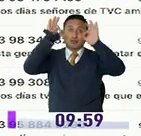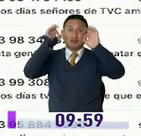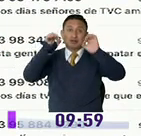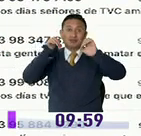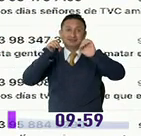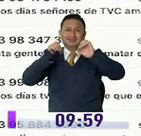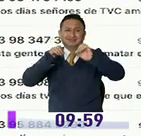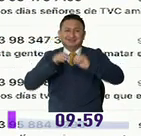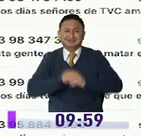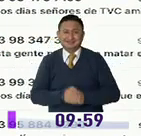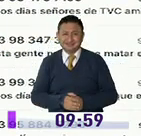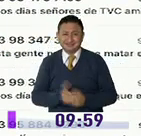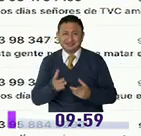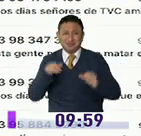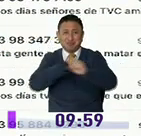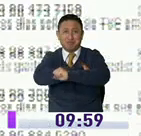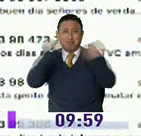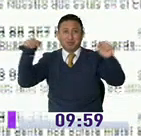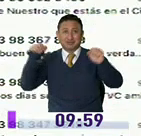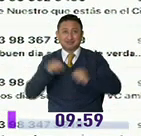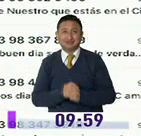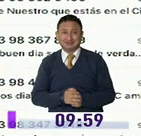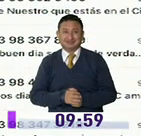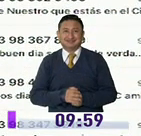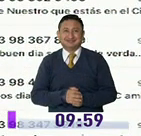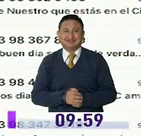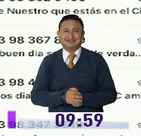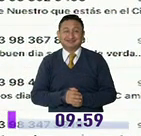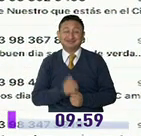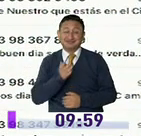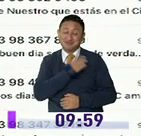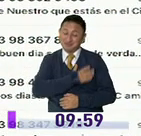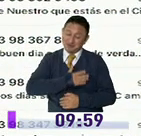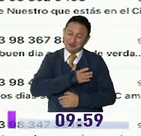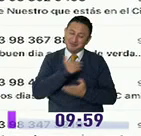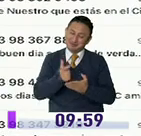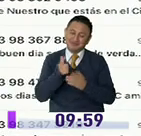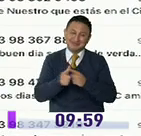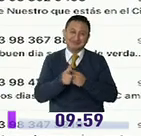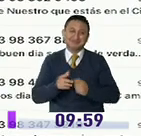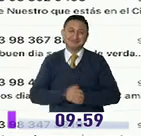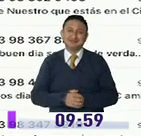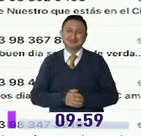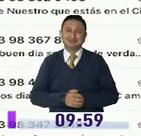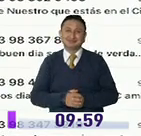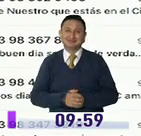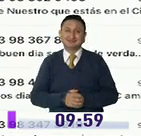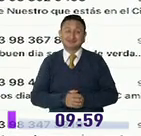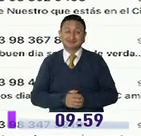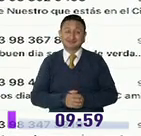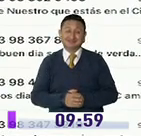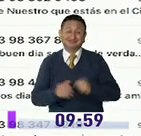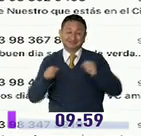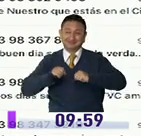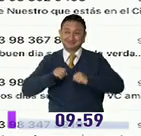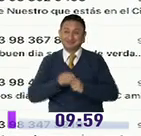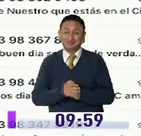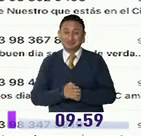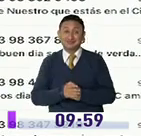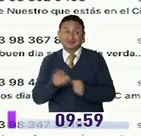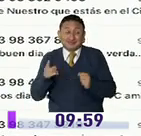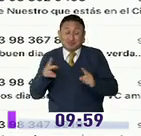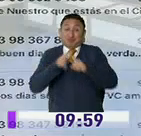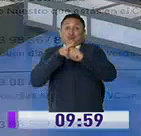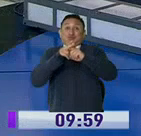explotó. Estamos sin luz en la mitad del barrio. Por favor, urgente. Realmente, por favor, este es un